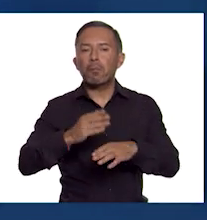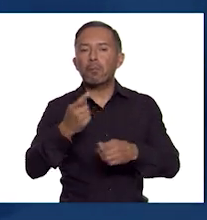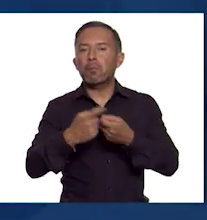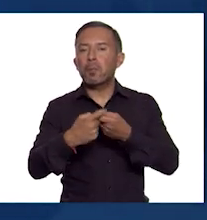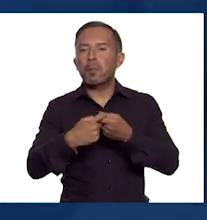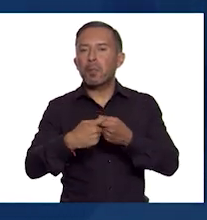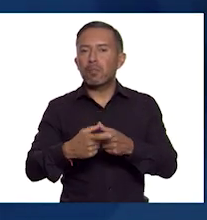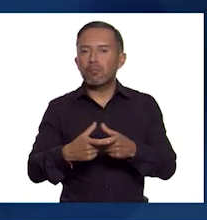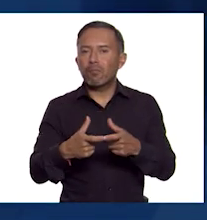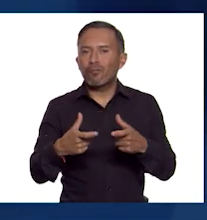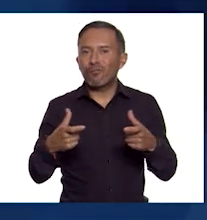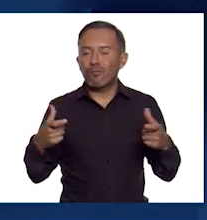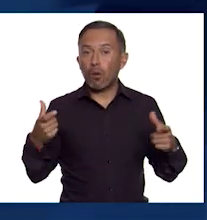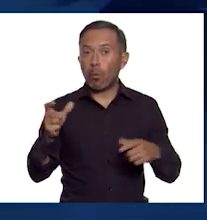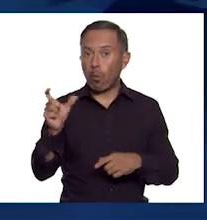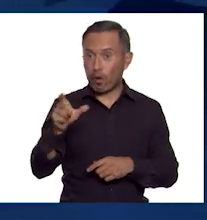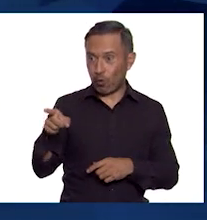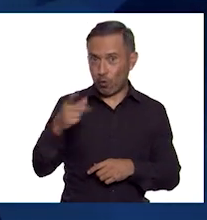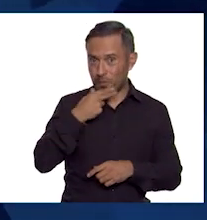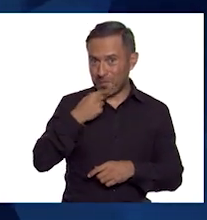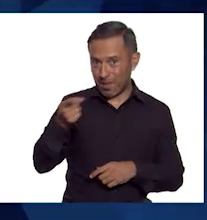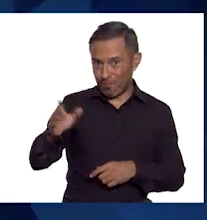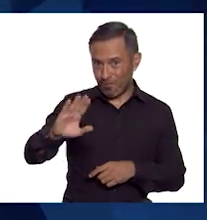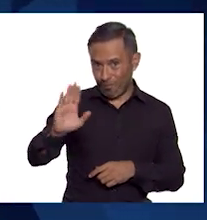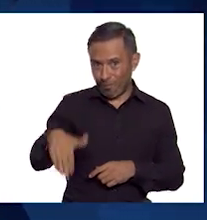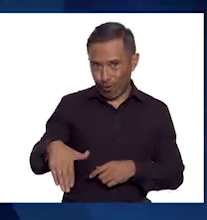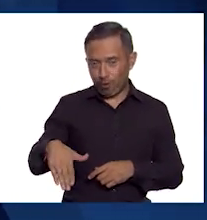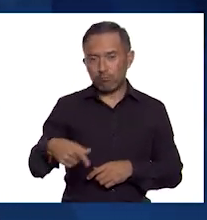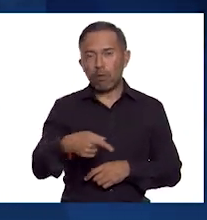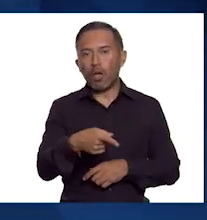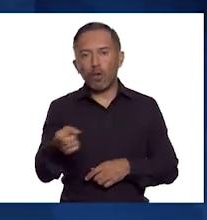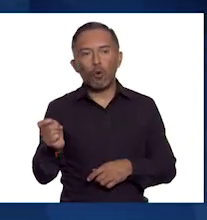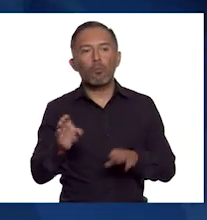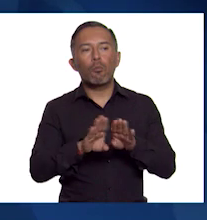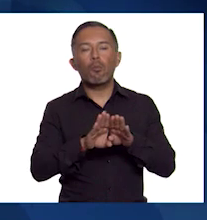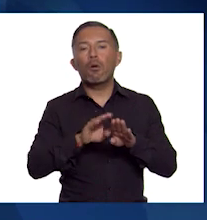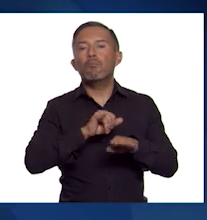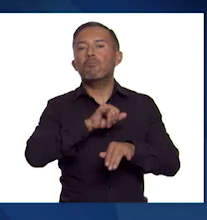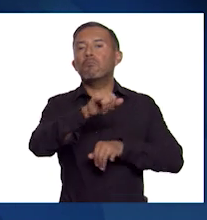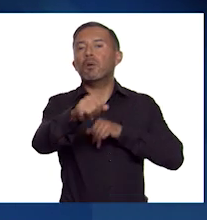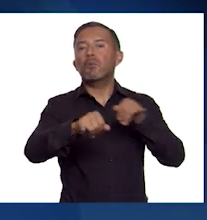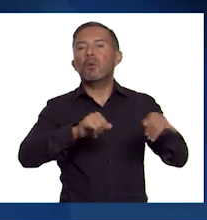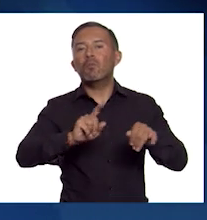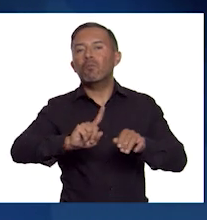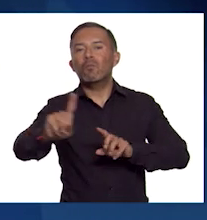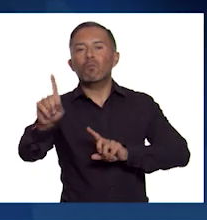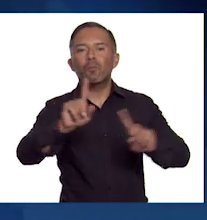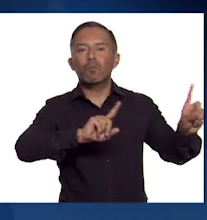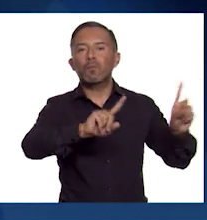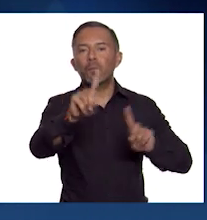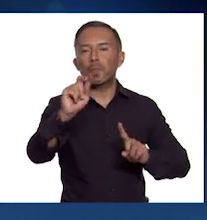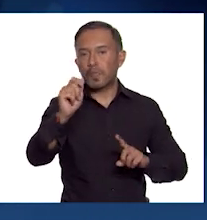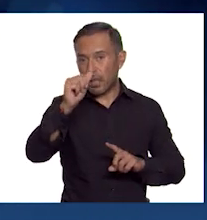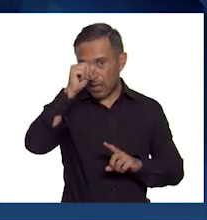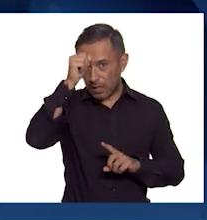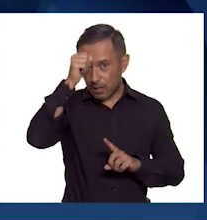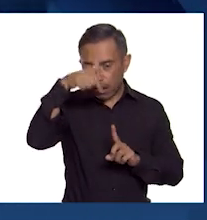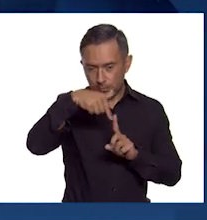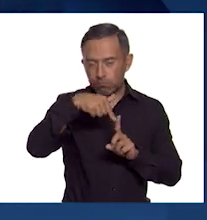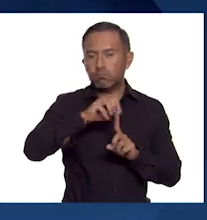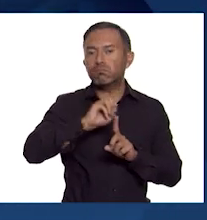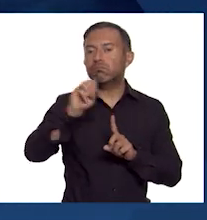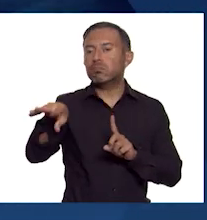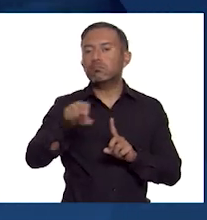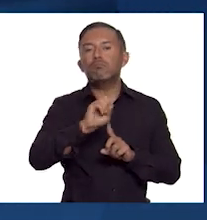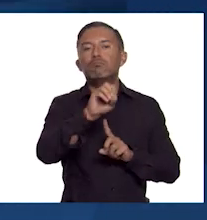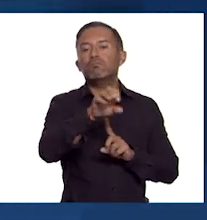de este ellos se dedican a casi como en un recorrido geográfico a ir llevando desde India todas las enseñanzas